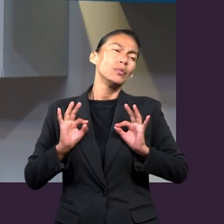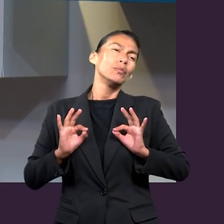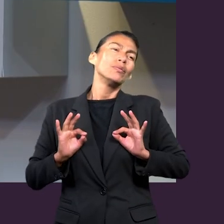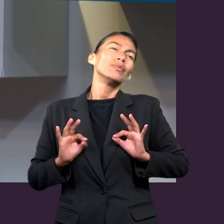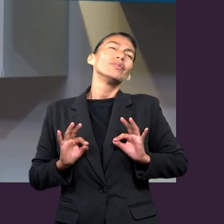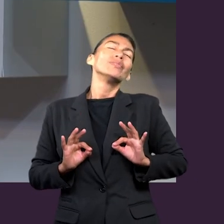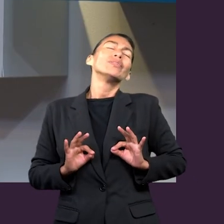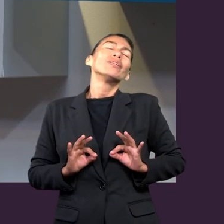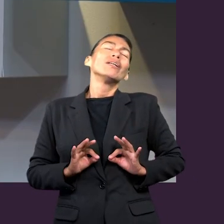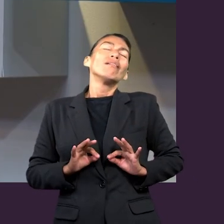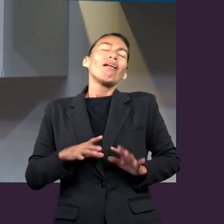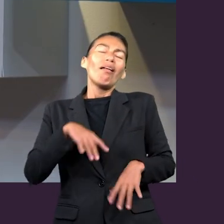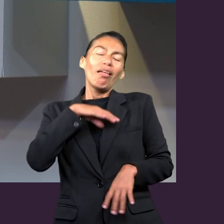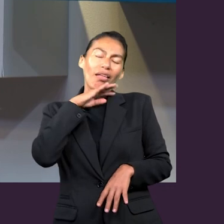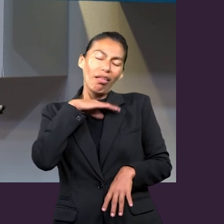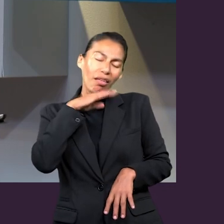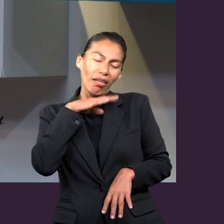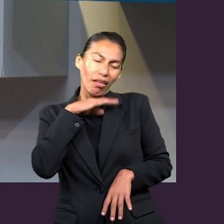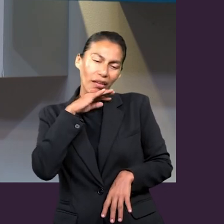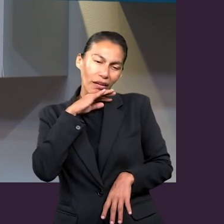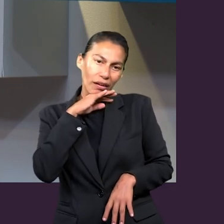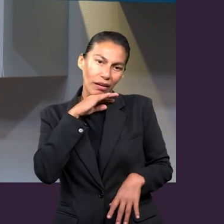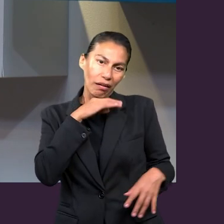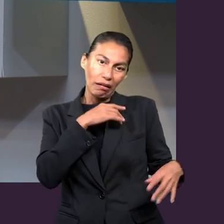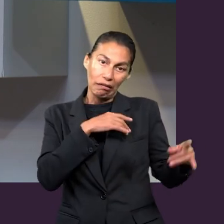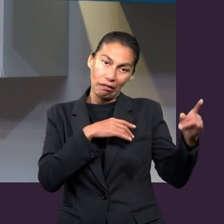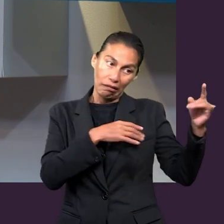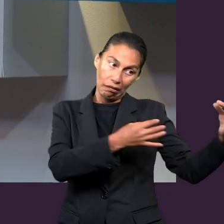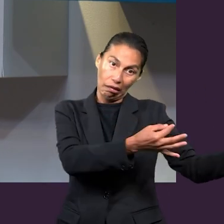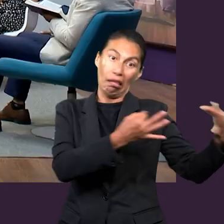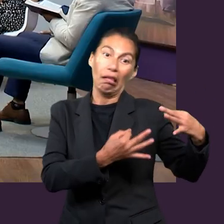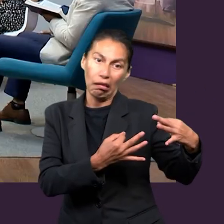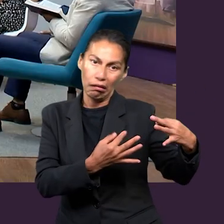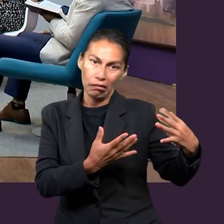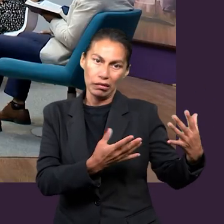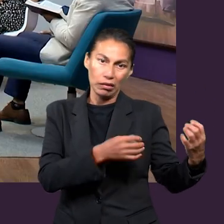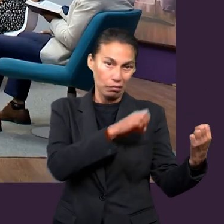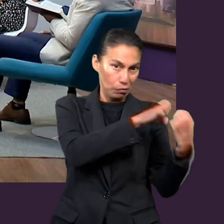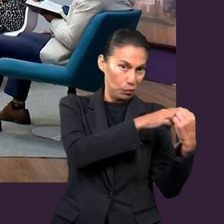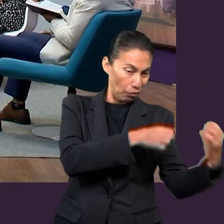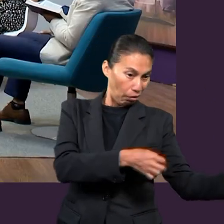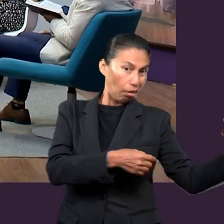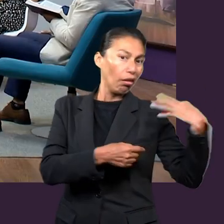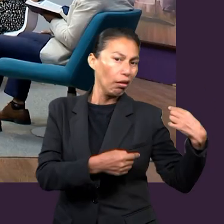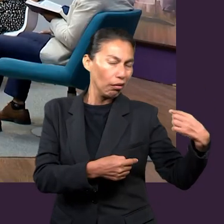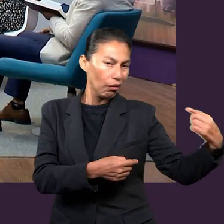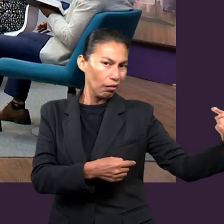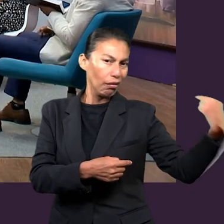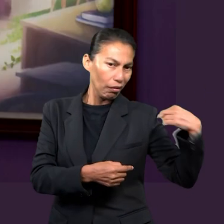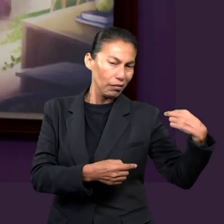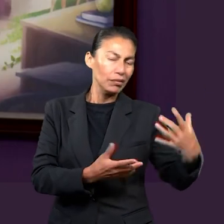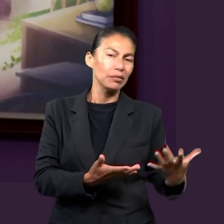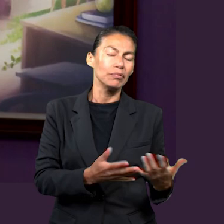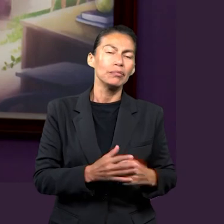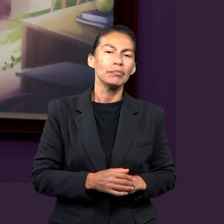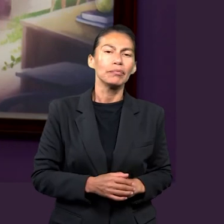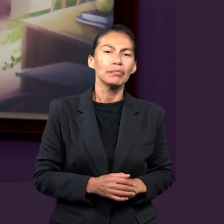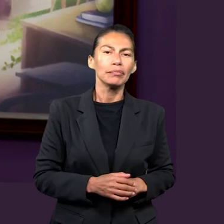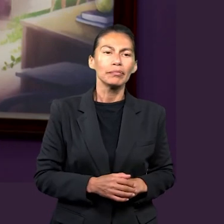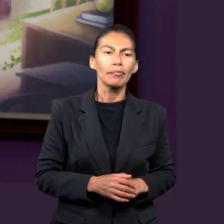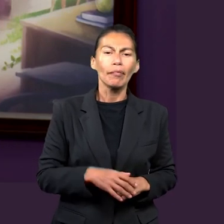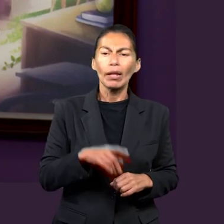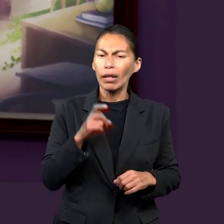lo que suele venir? ¿Qué es lo que suele pasar cuando uno se relaja? Pues un ataque. Hay algo interesante en